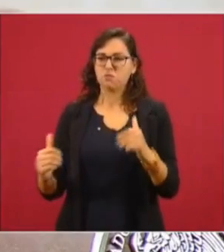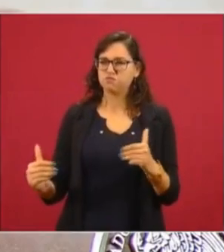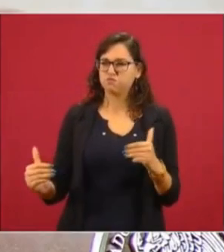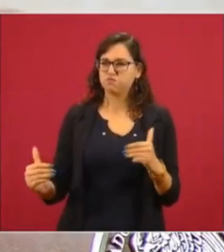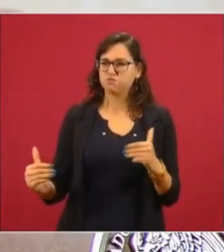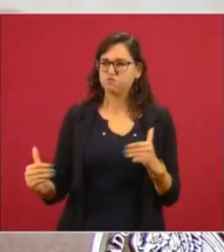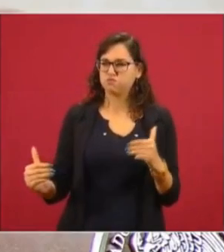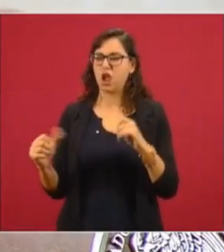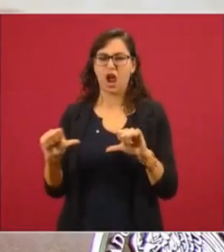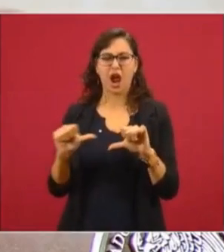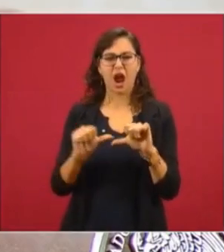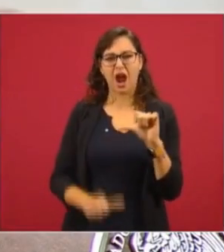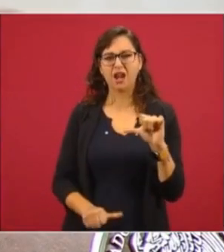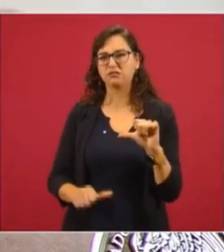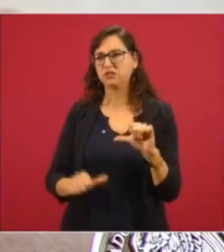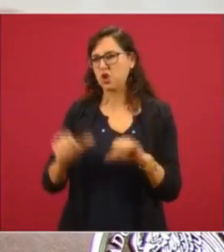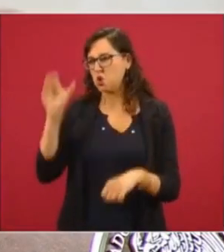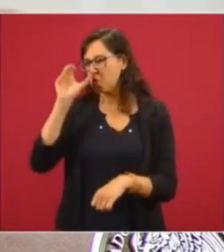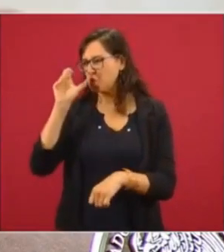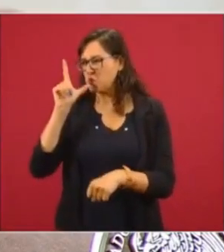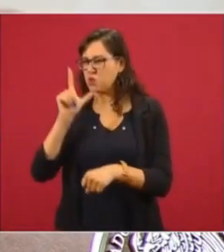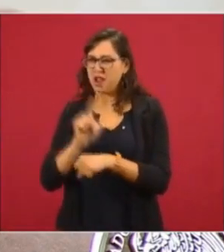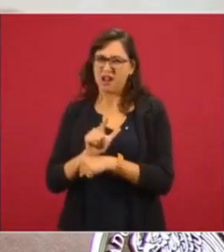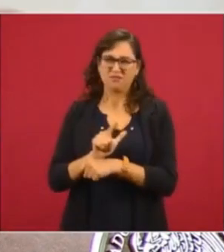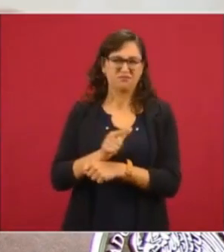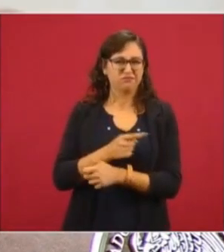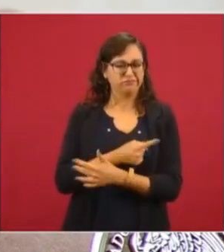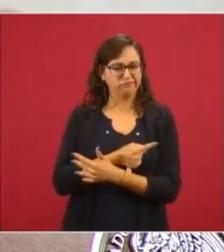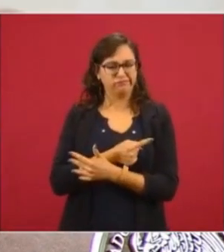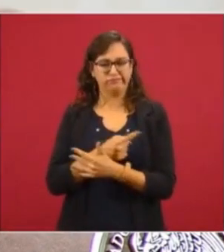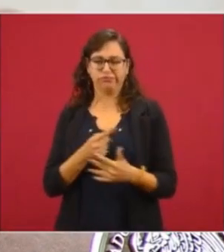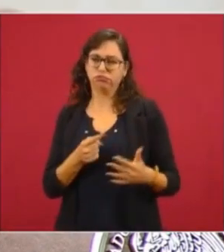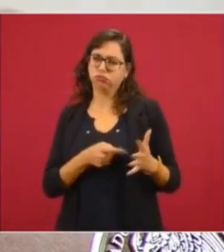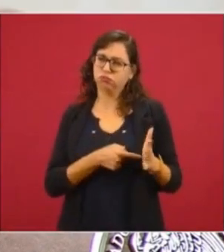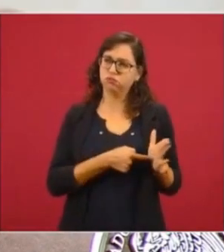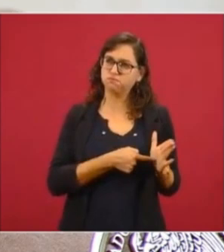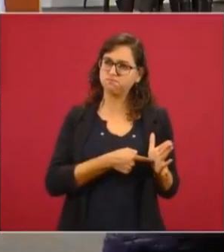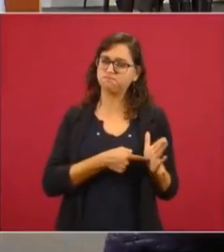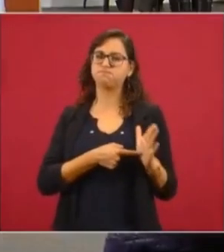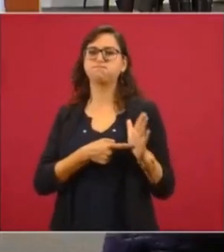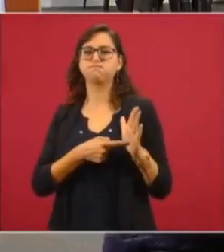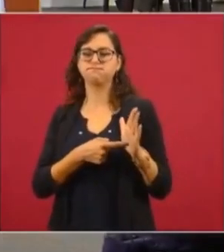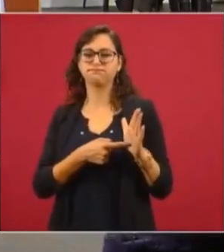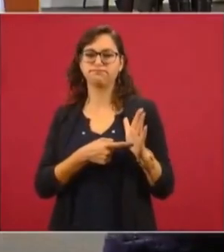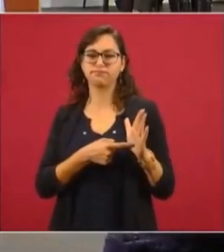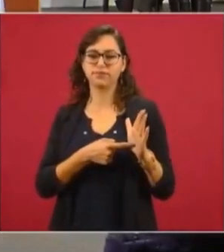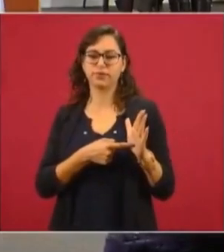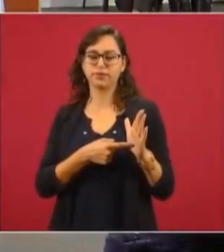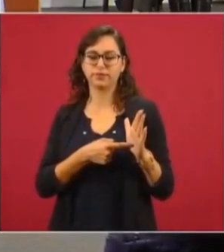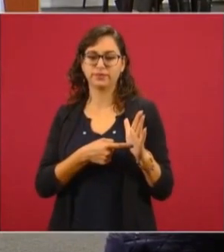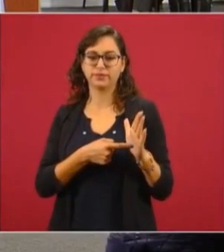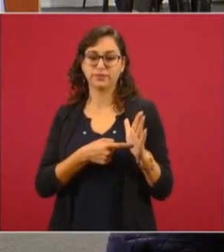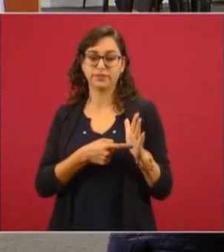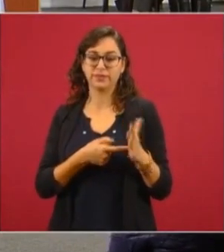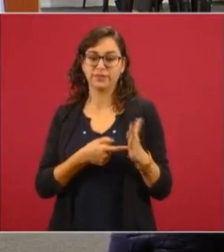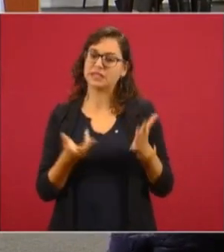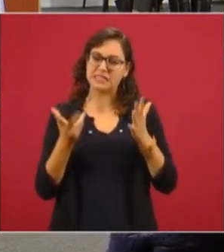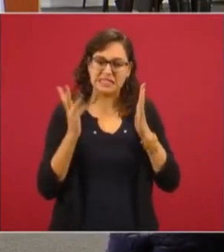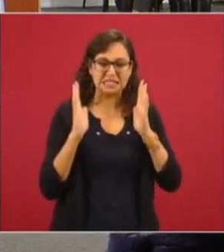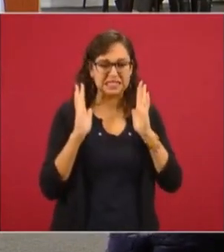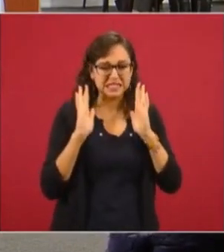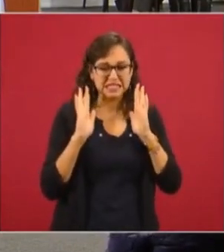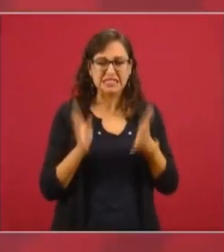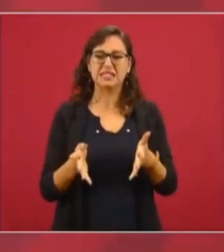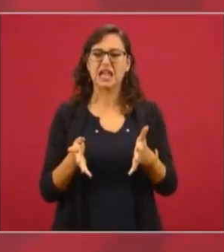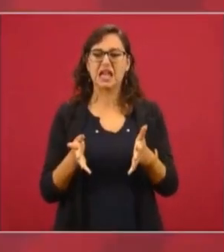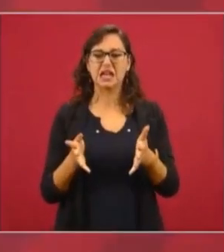Hacer ya un lado para siempre, de